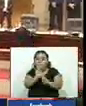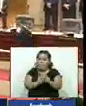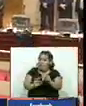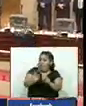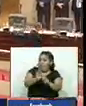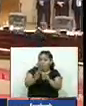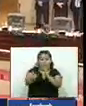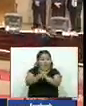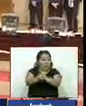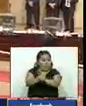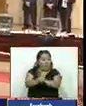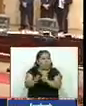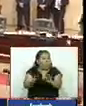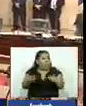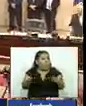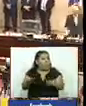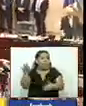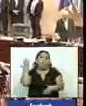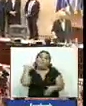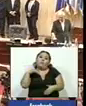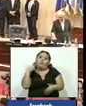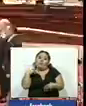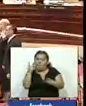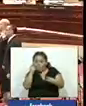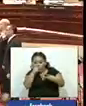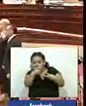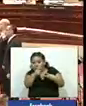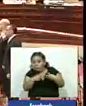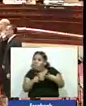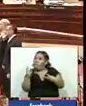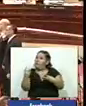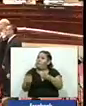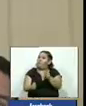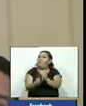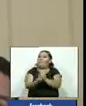capacidad y experiencia de los candidatos